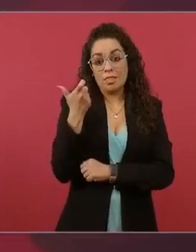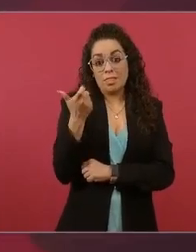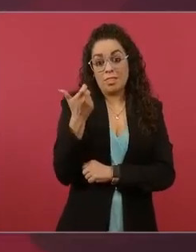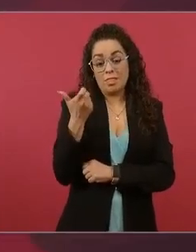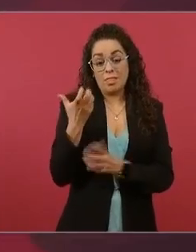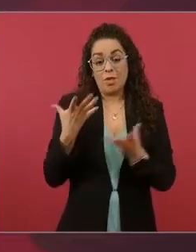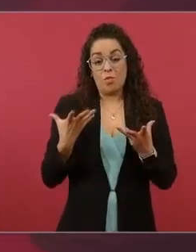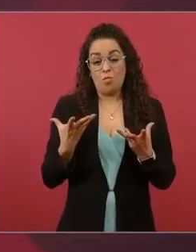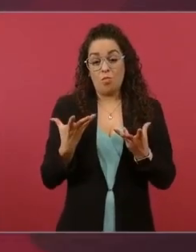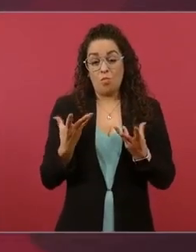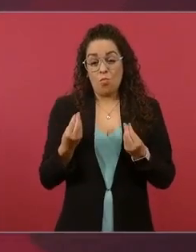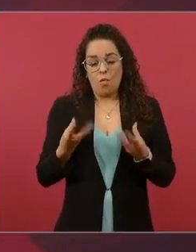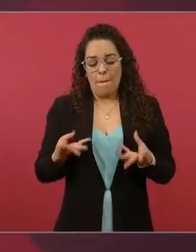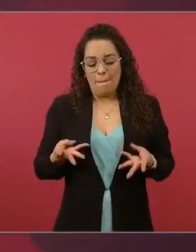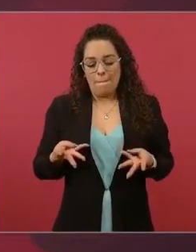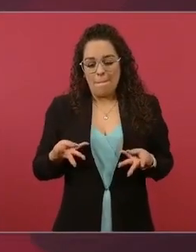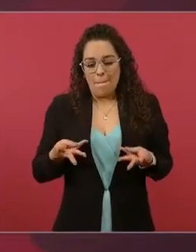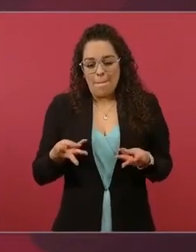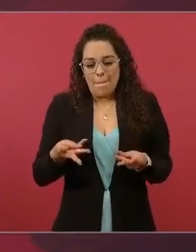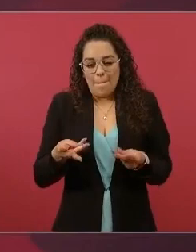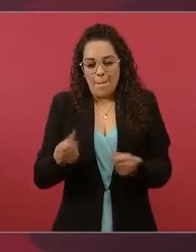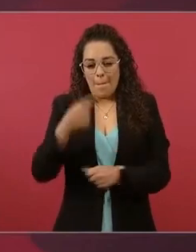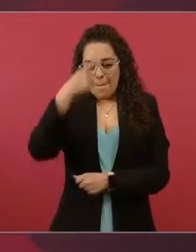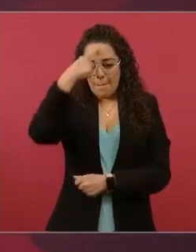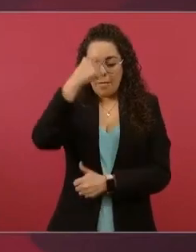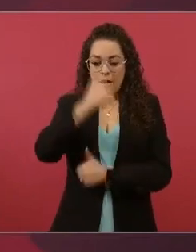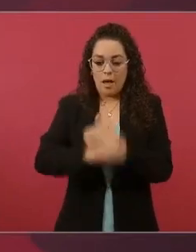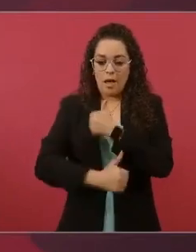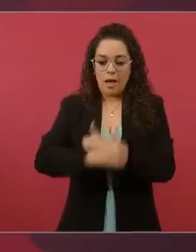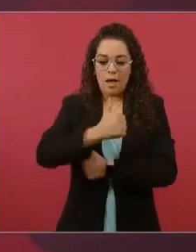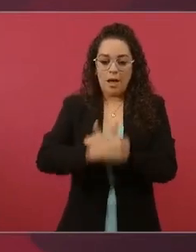presidencial, lo cual quedó demostrado.